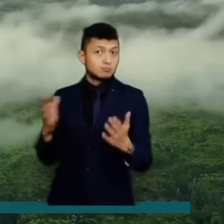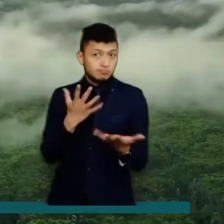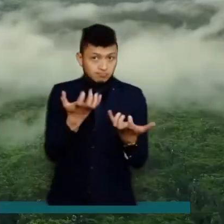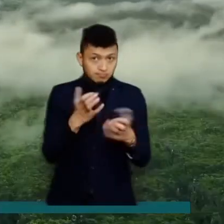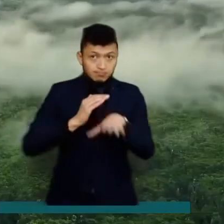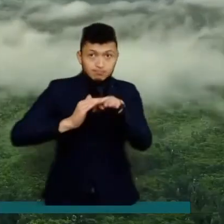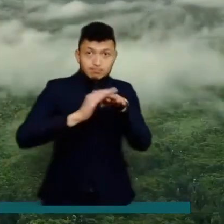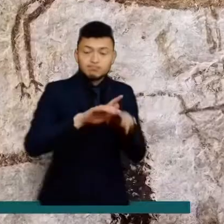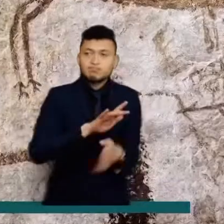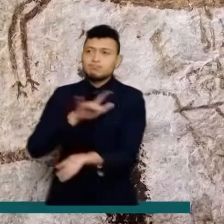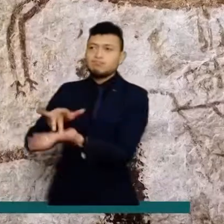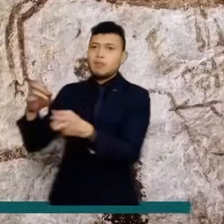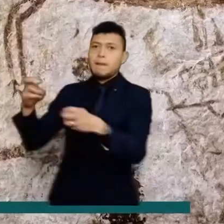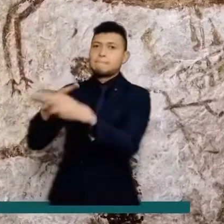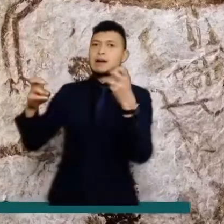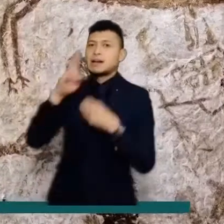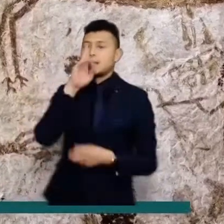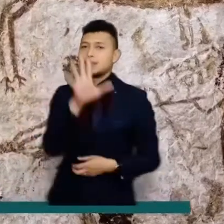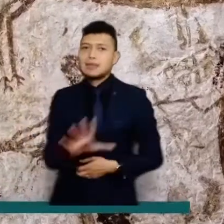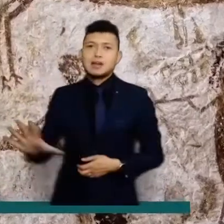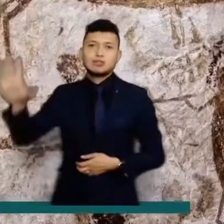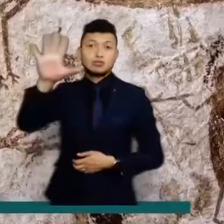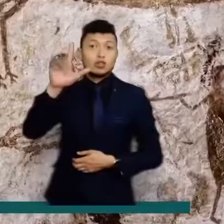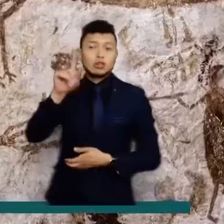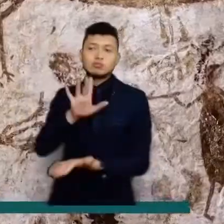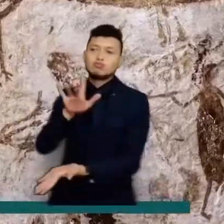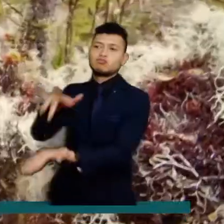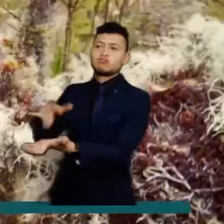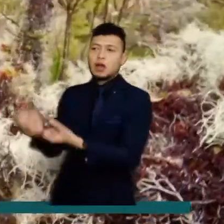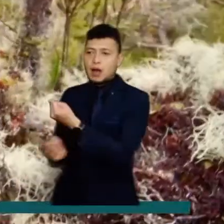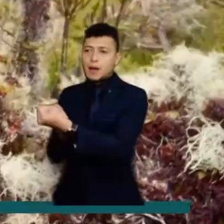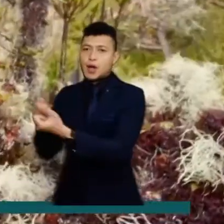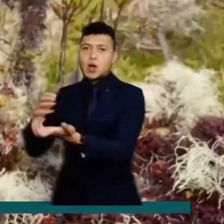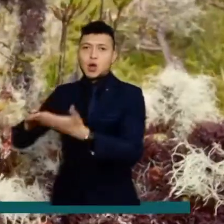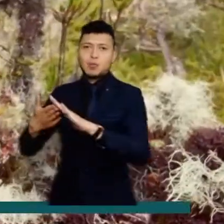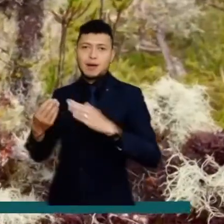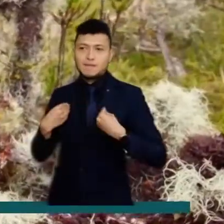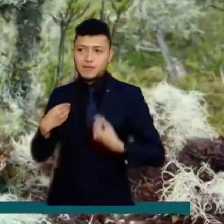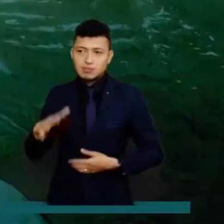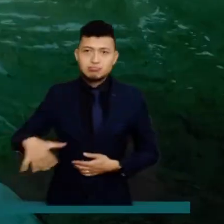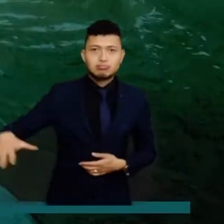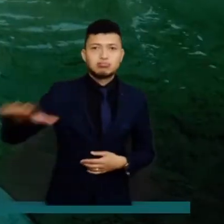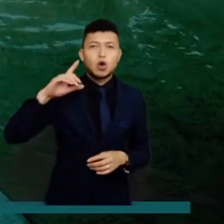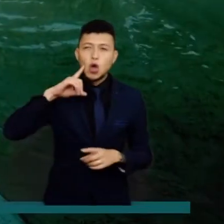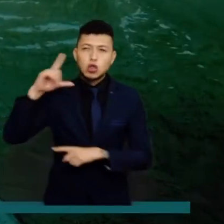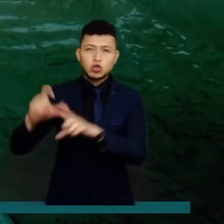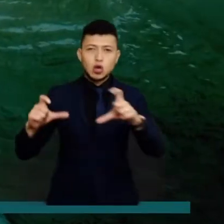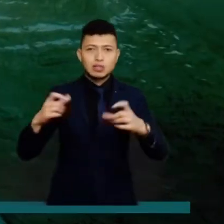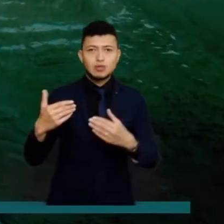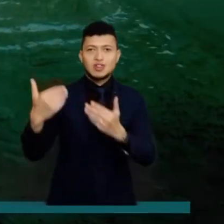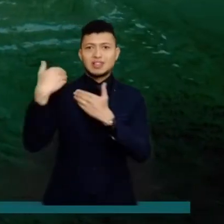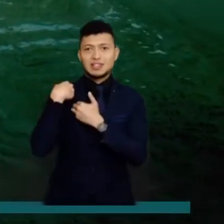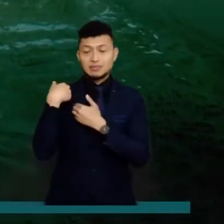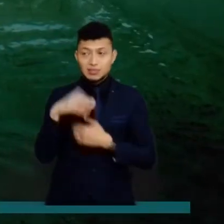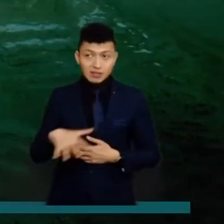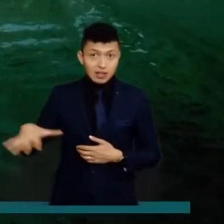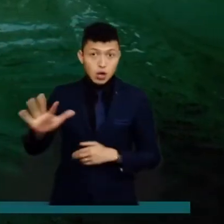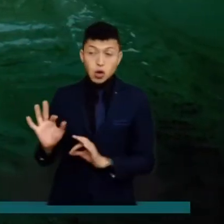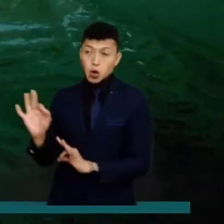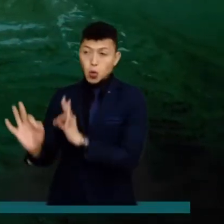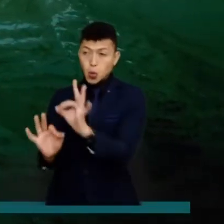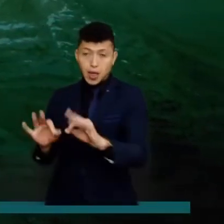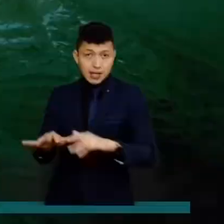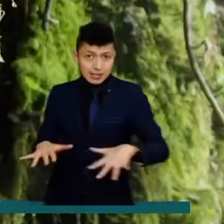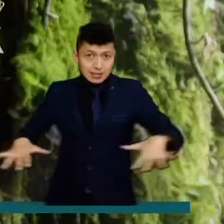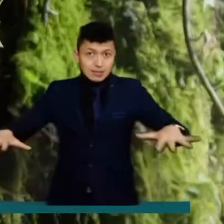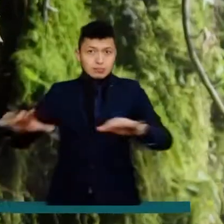nacionales naturales y también a apoyar a las comunidades que viven en ellos, haciendo un turismo responsable, cuidando cada